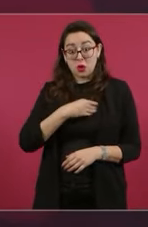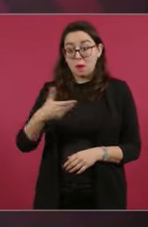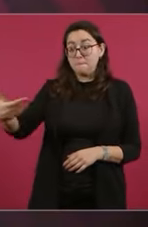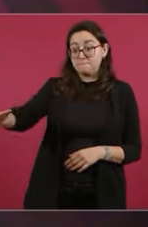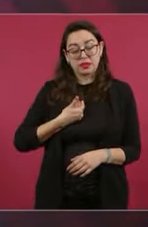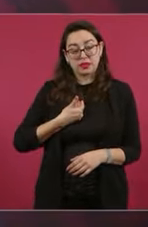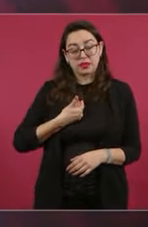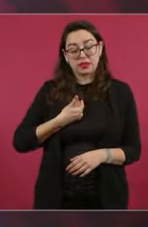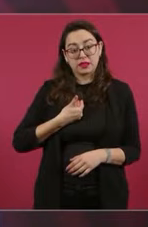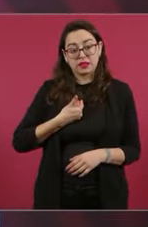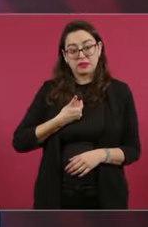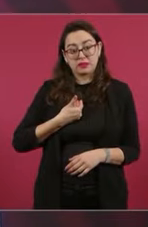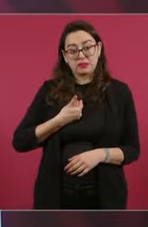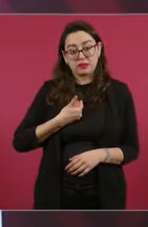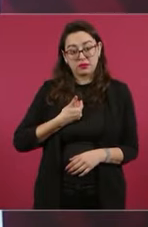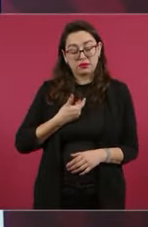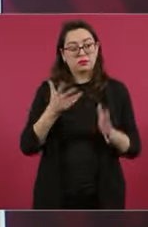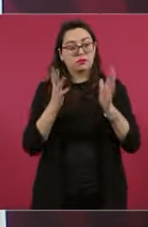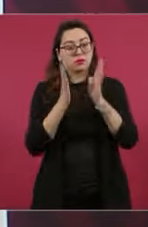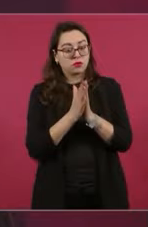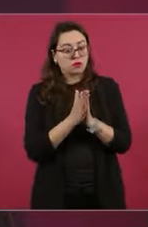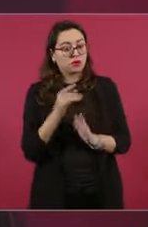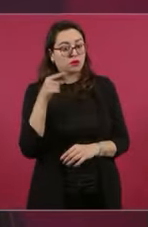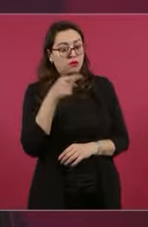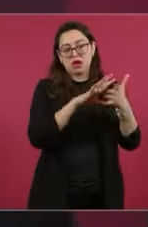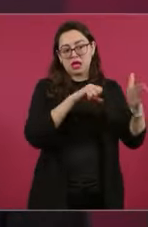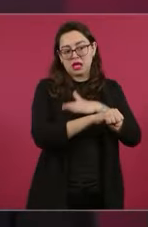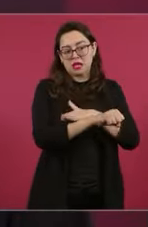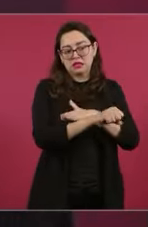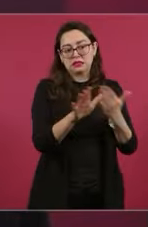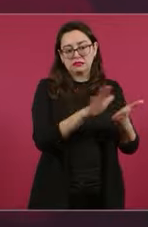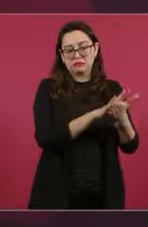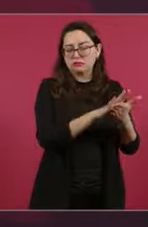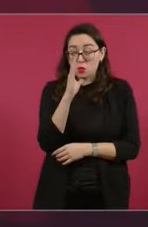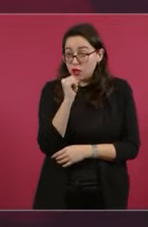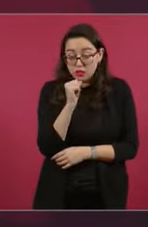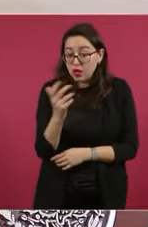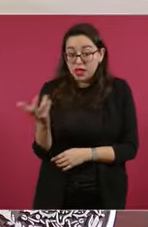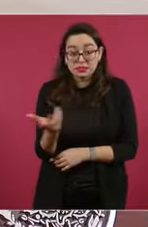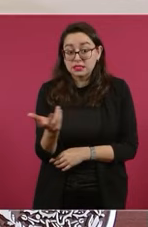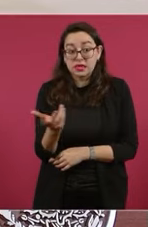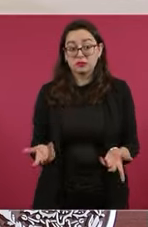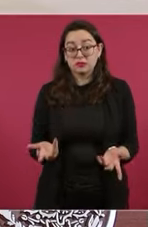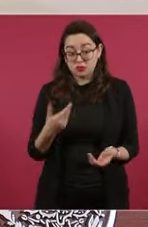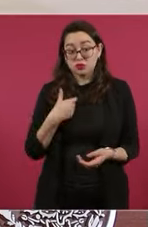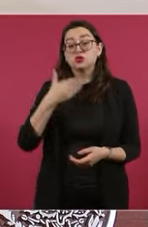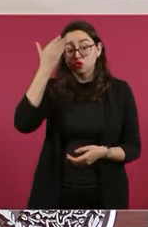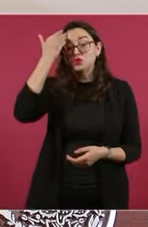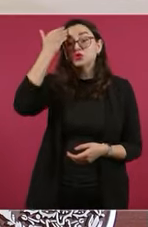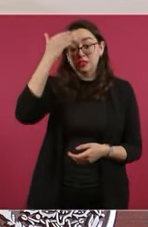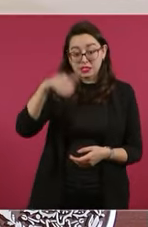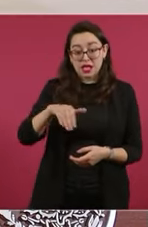indulte. Quiero contestar de que no puedo hacerlo. Sé que él ya no quiere ni